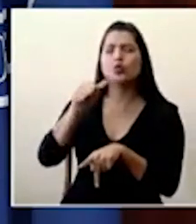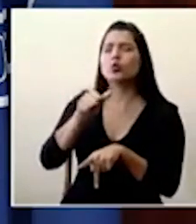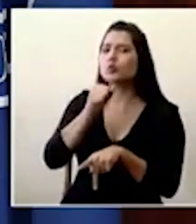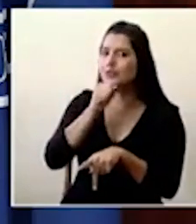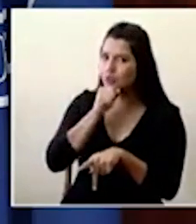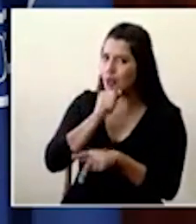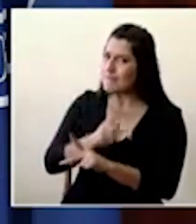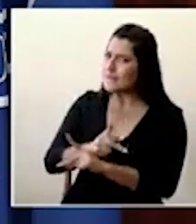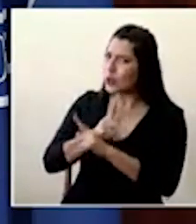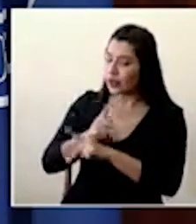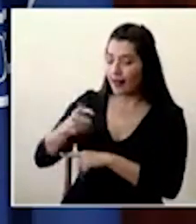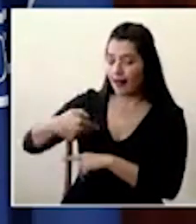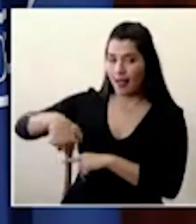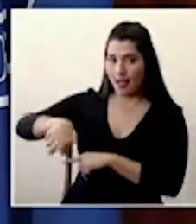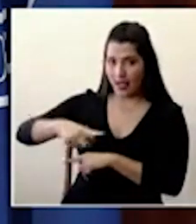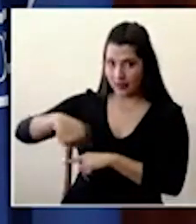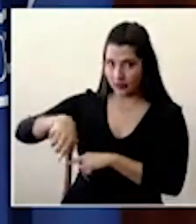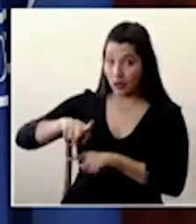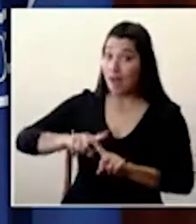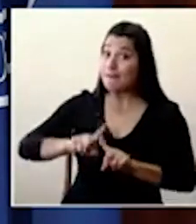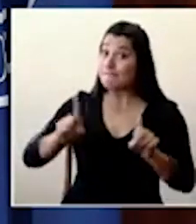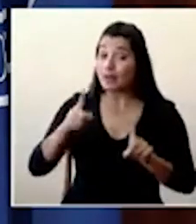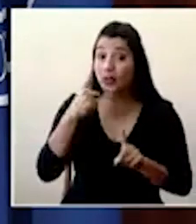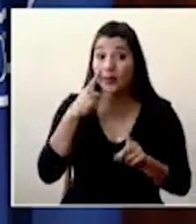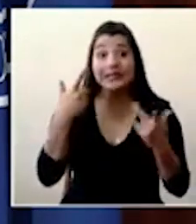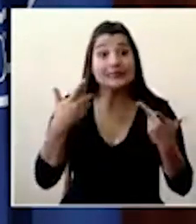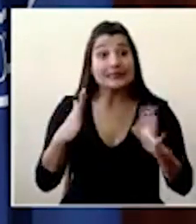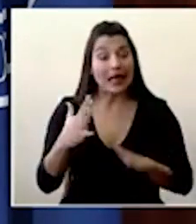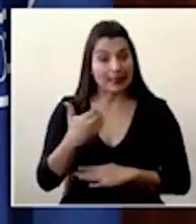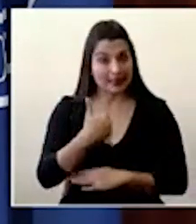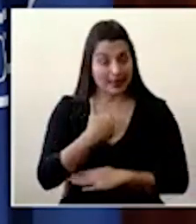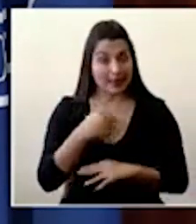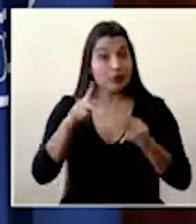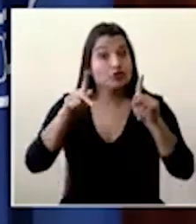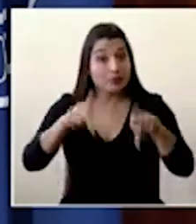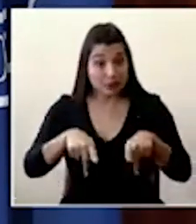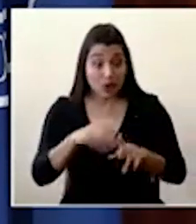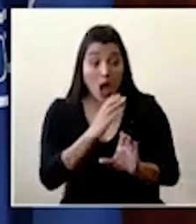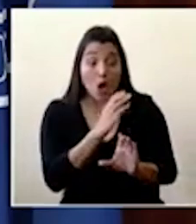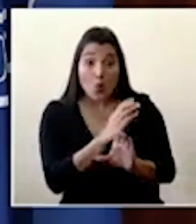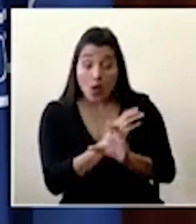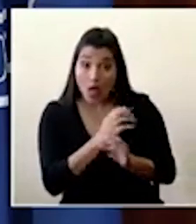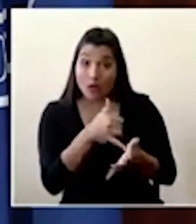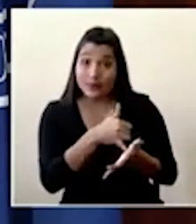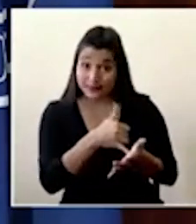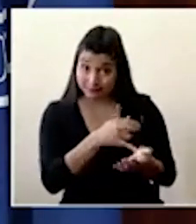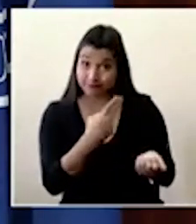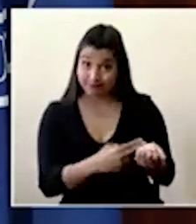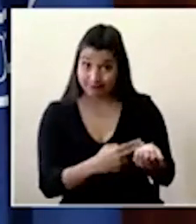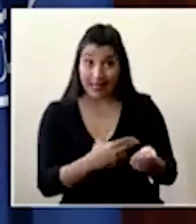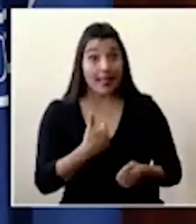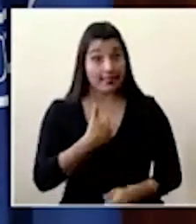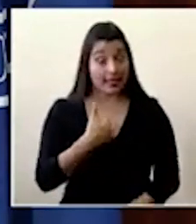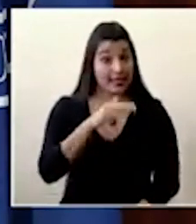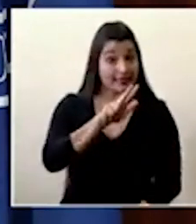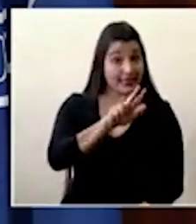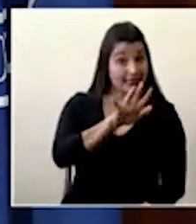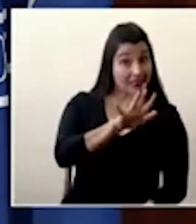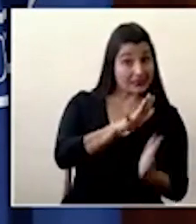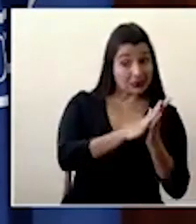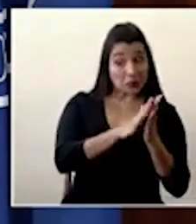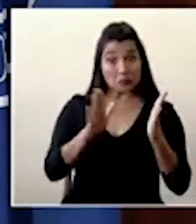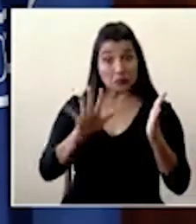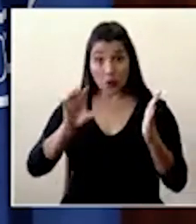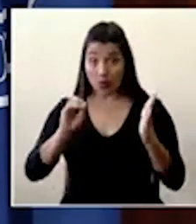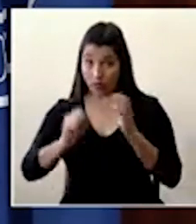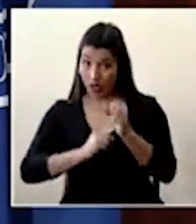ellos, pero vean que ya tenemos personas en unidad de cuidados intensivos entre los 35 y los 50